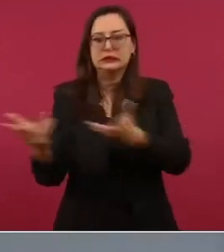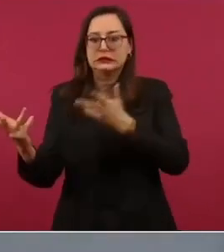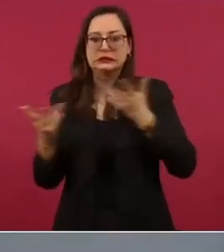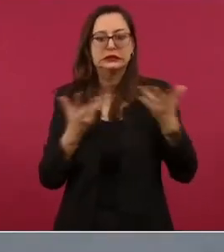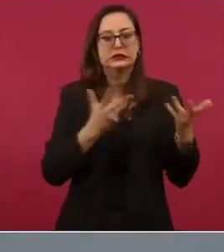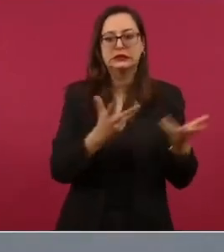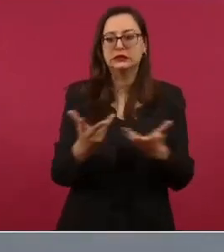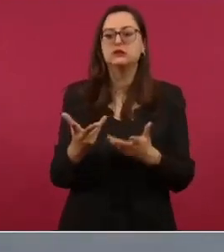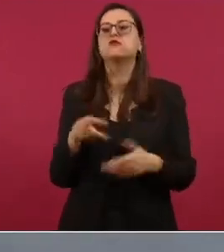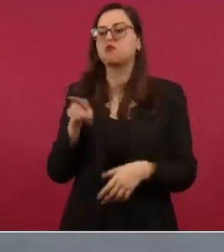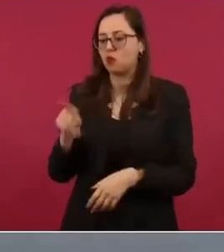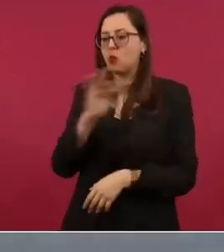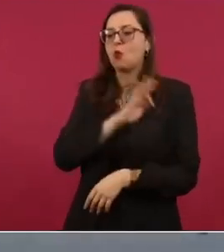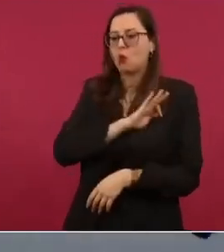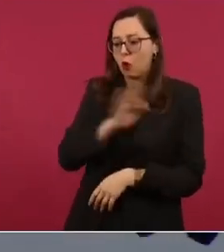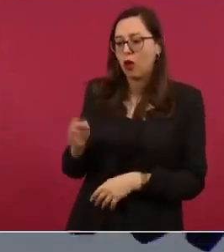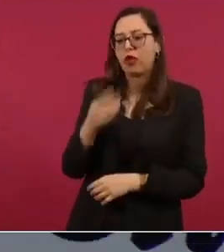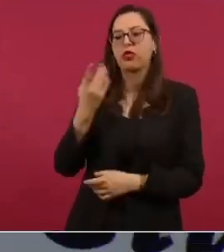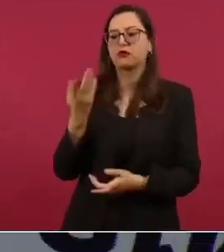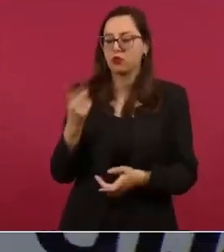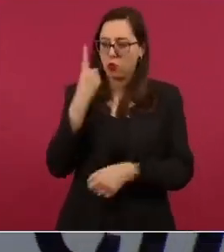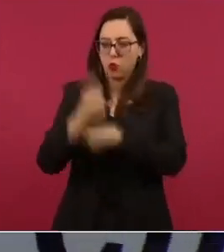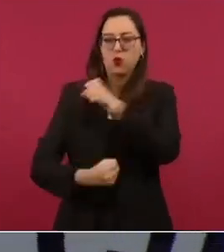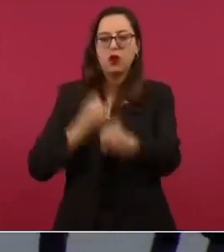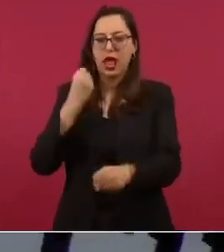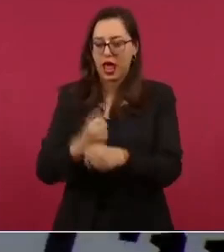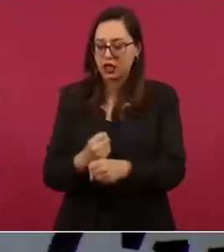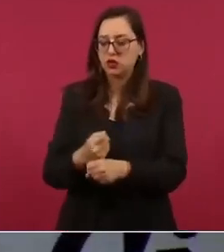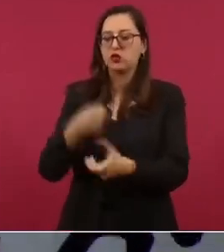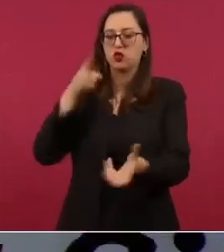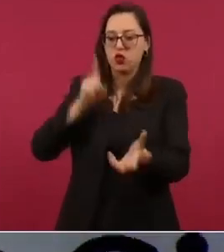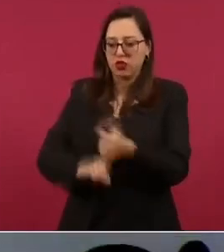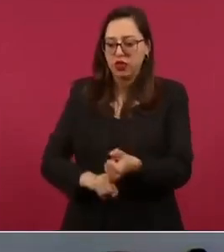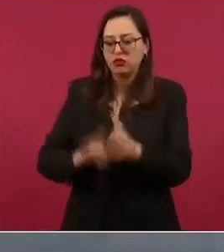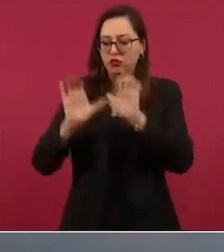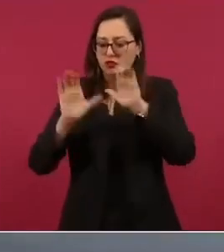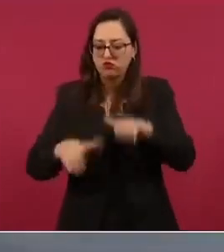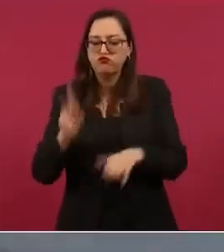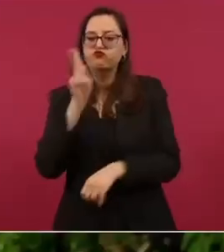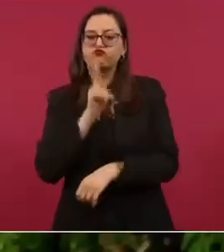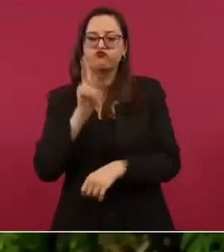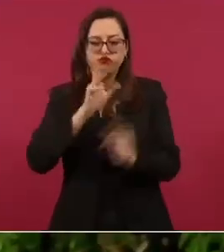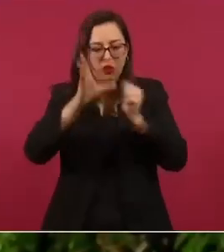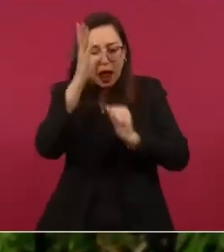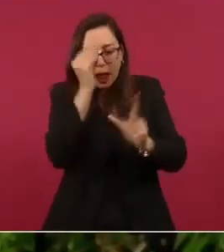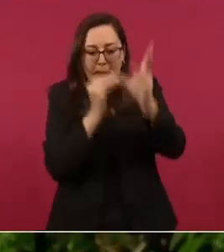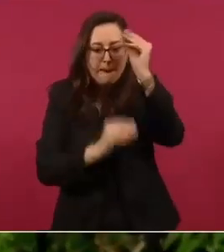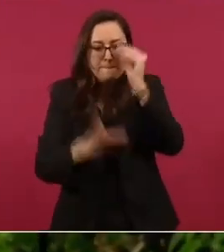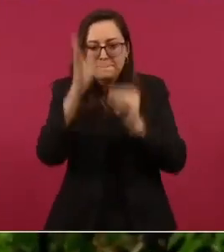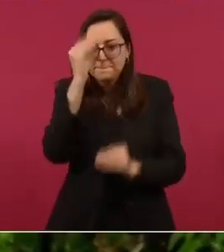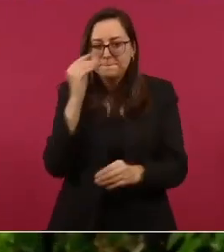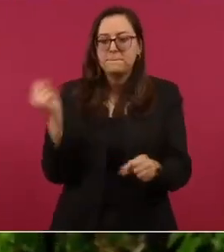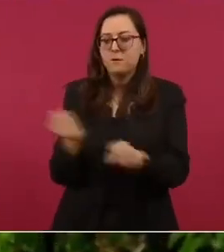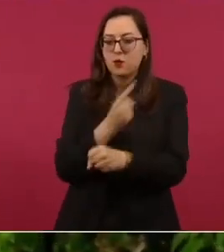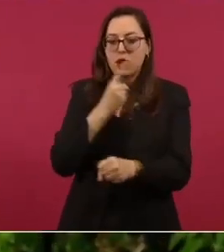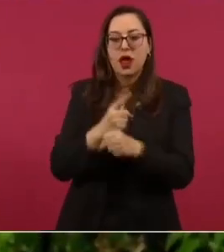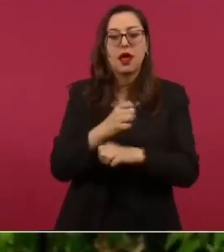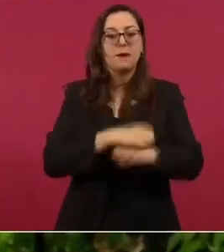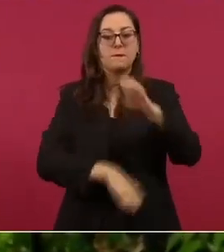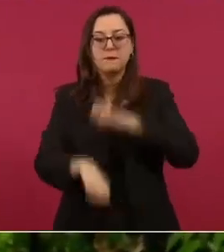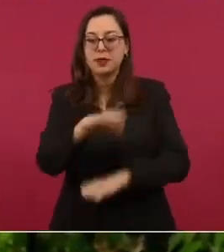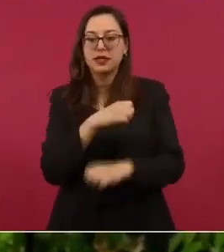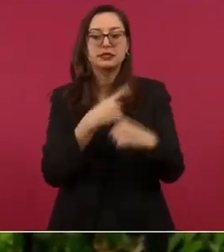esta oportunidad que trabajen un año de aprendices en empresas